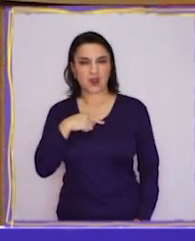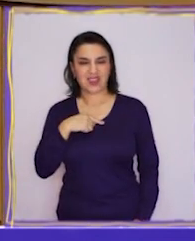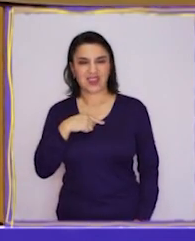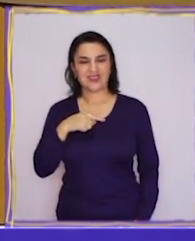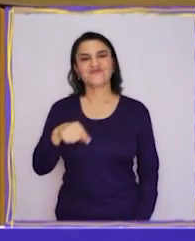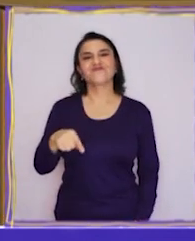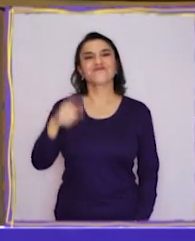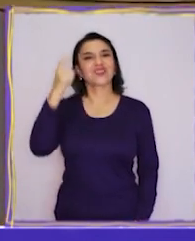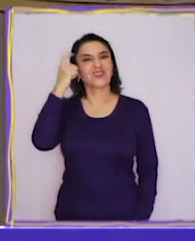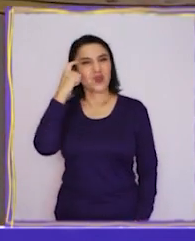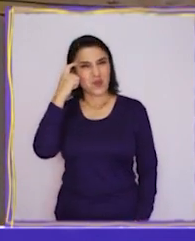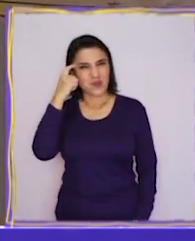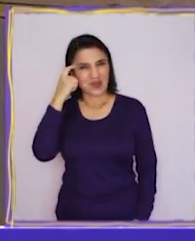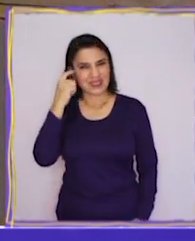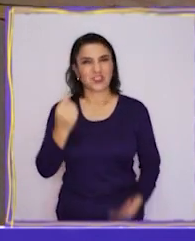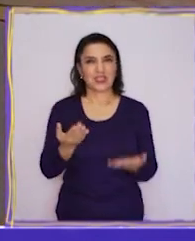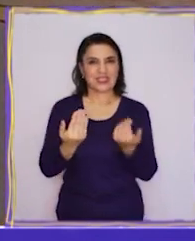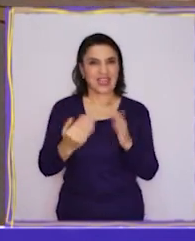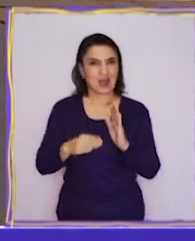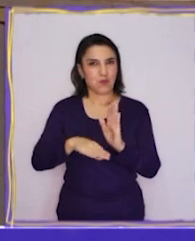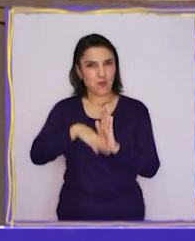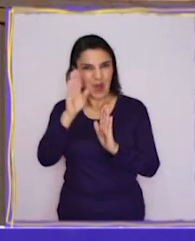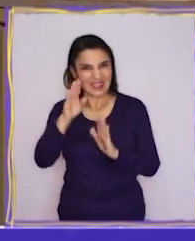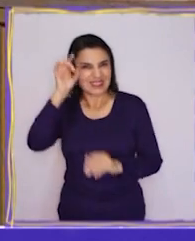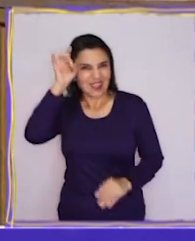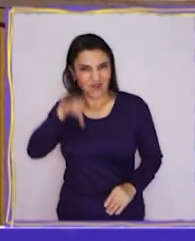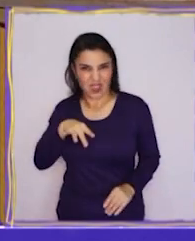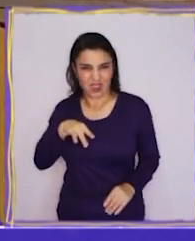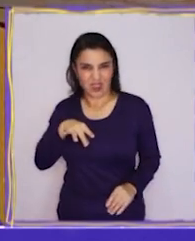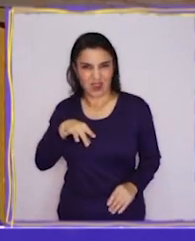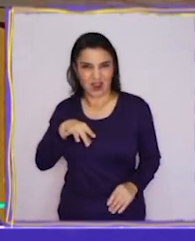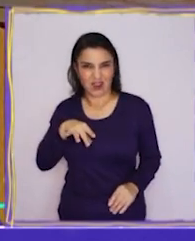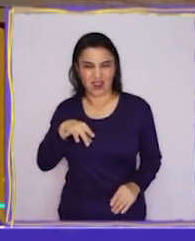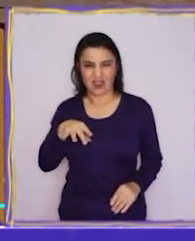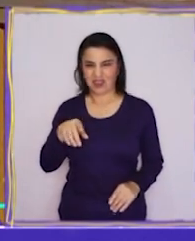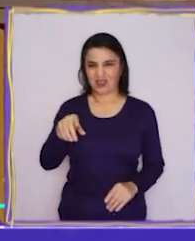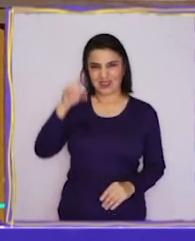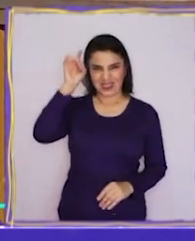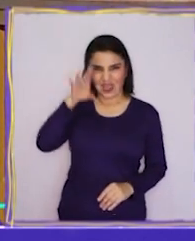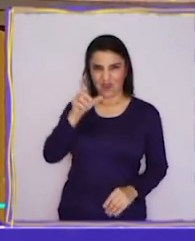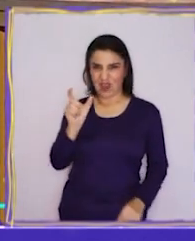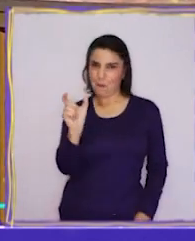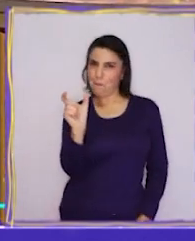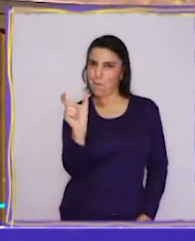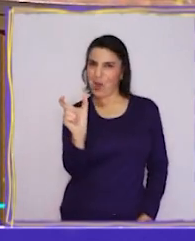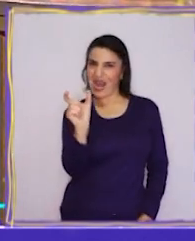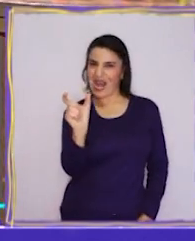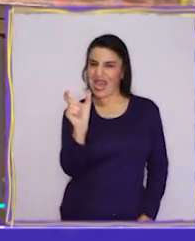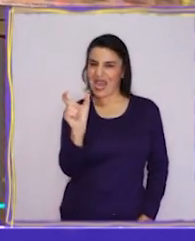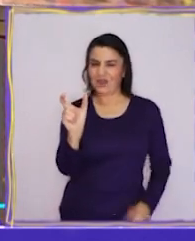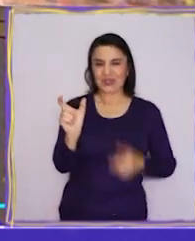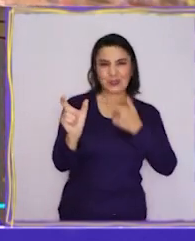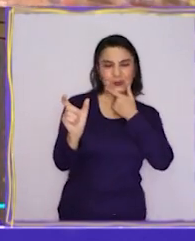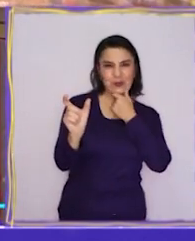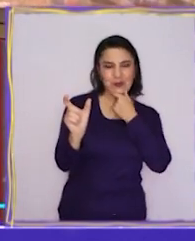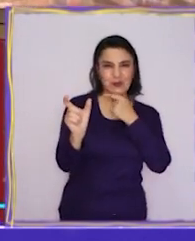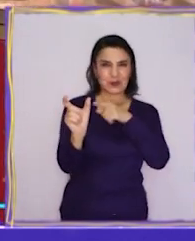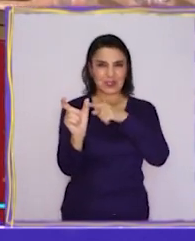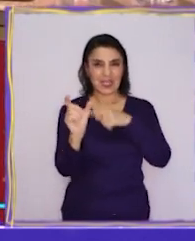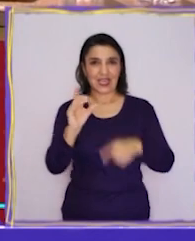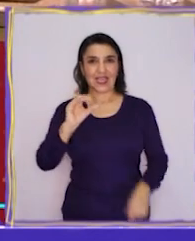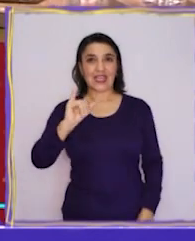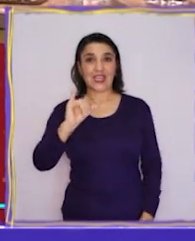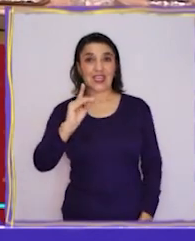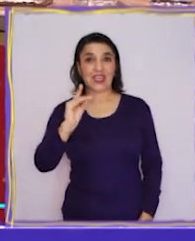Yo creo que tenemos que saber más sobre esto. Y sobre esa palabra que me tiene muy intrigada,